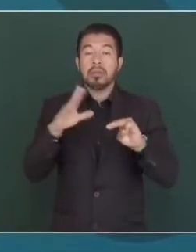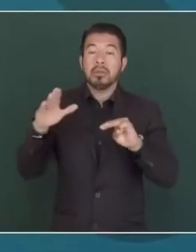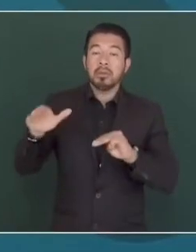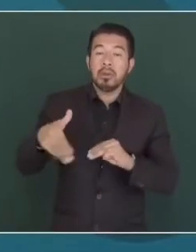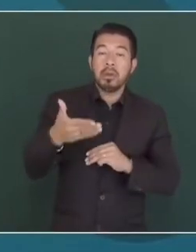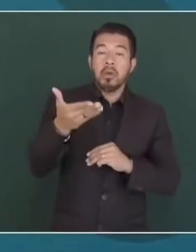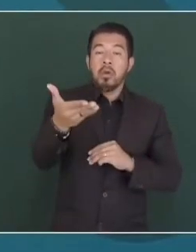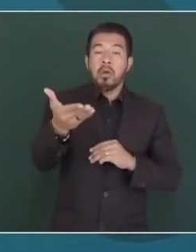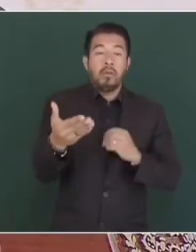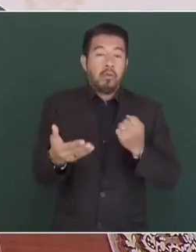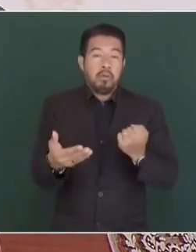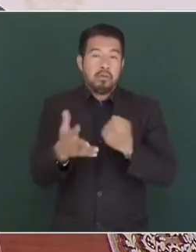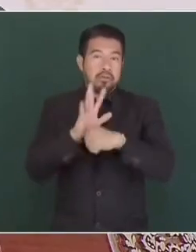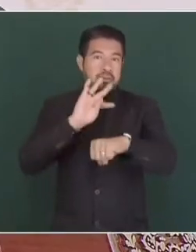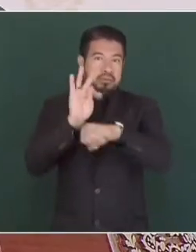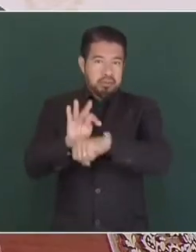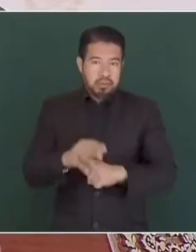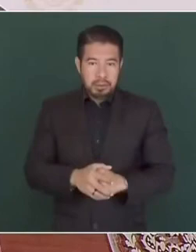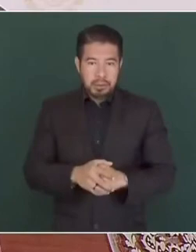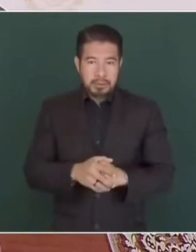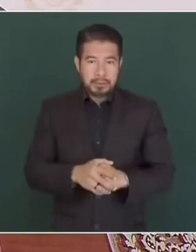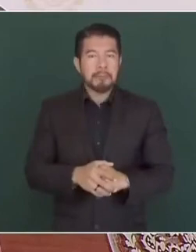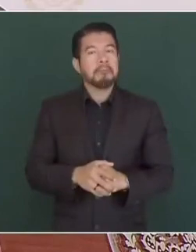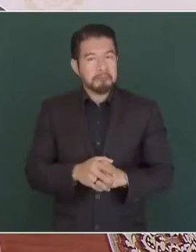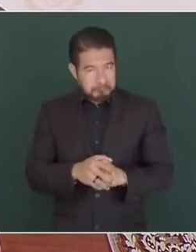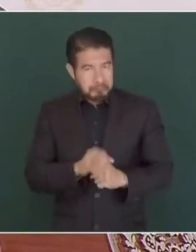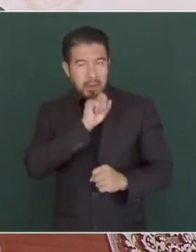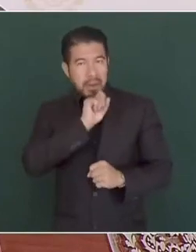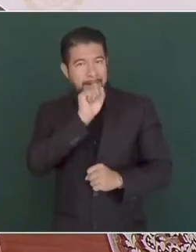pasajeros. Se garantizará la convivencia en el servicio de carga y pasajeros.